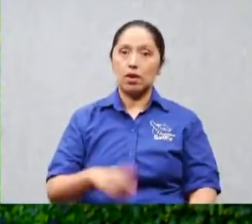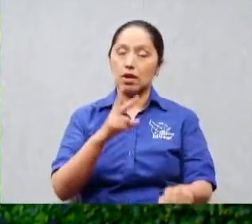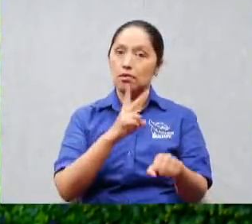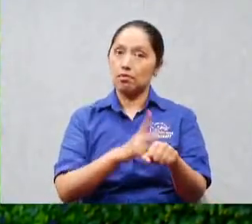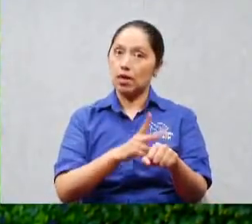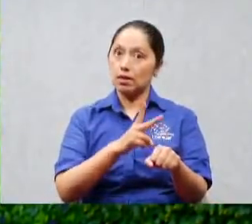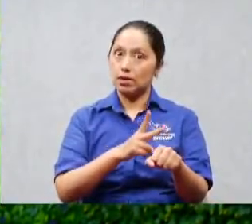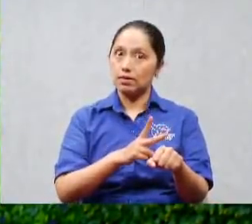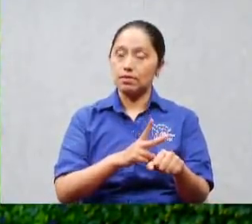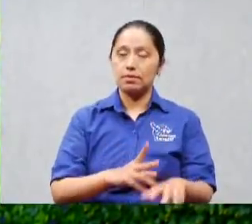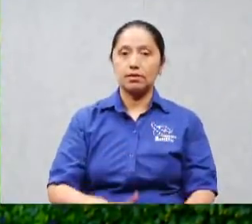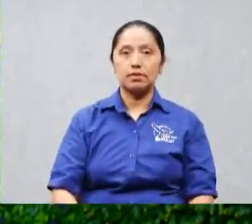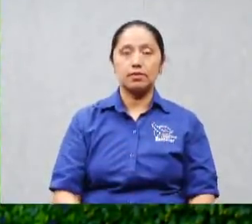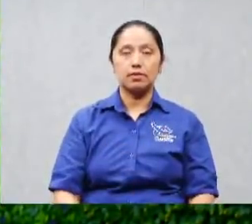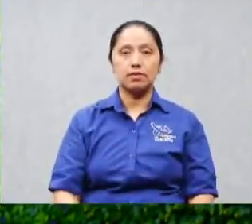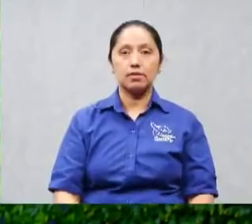sus